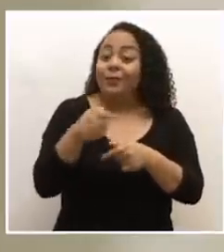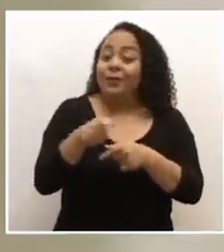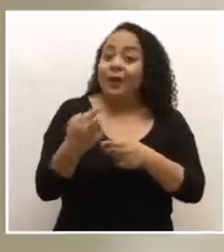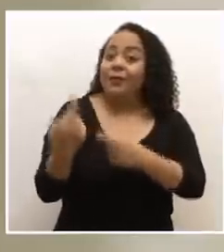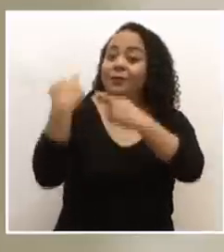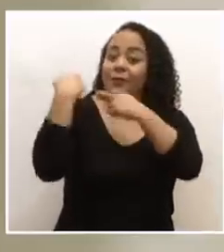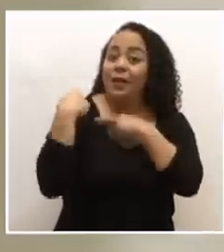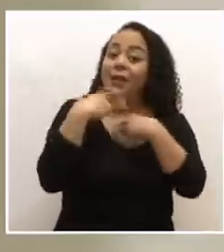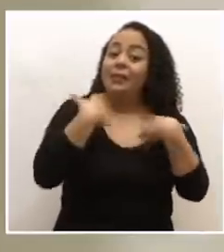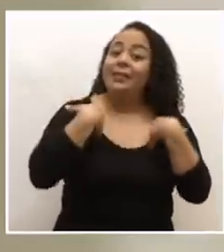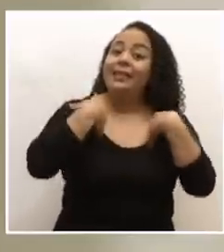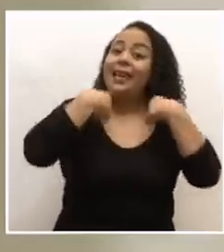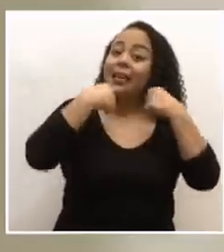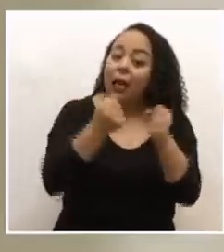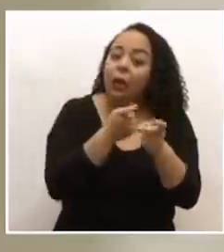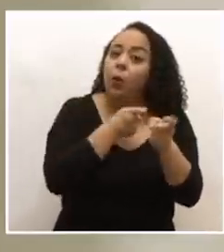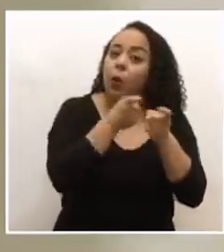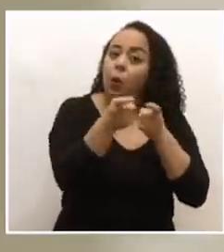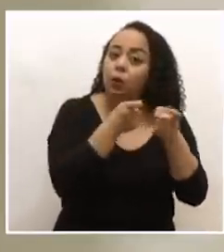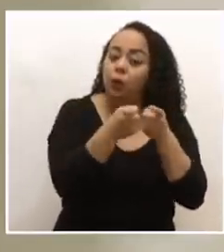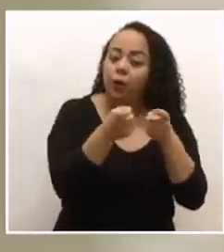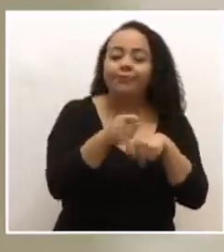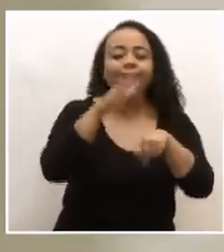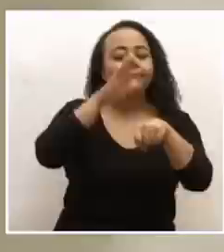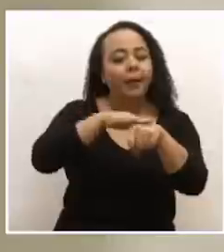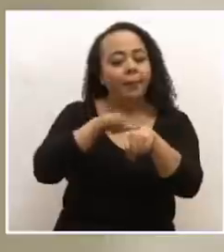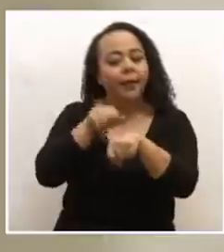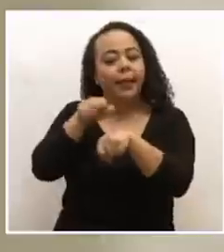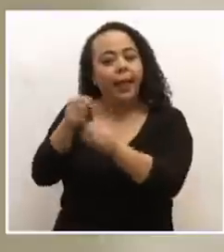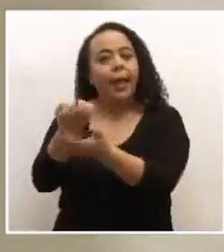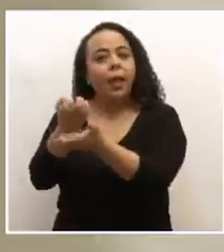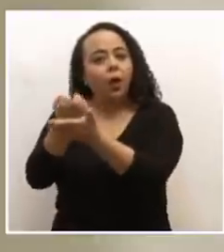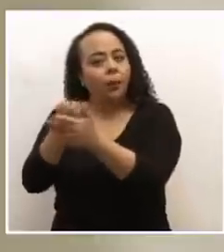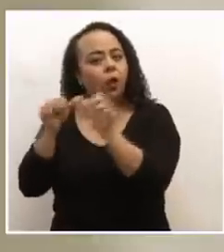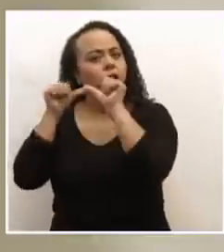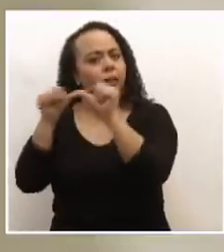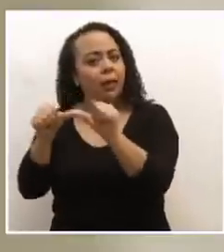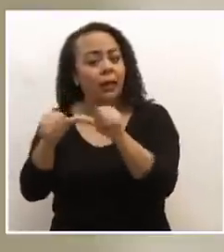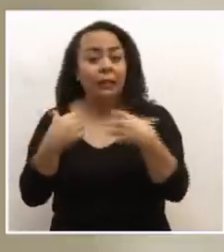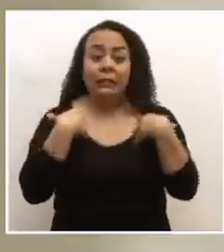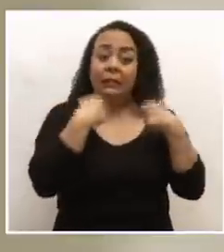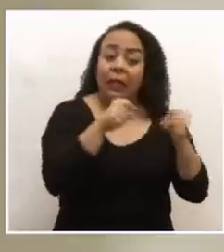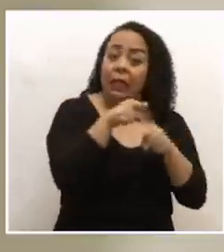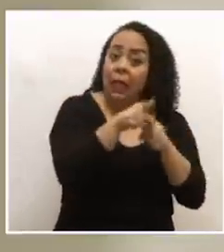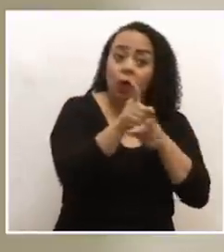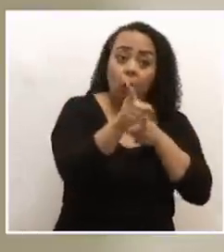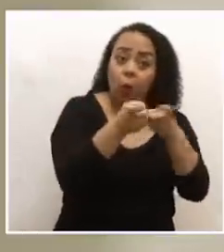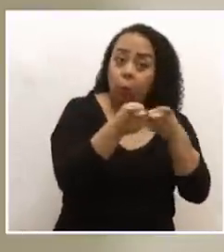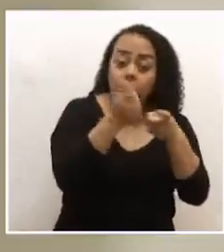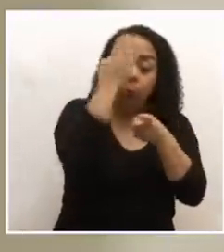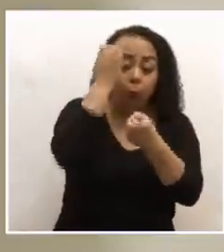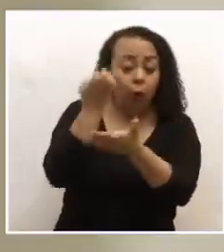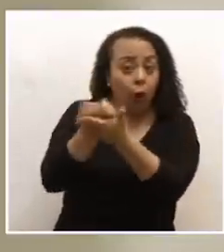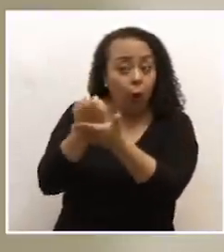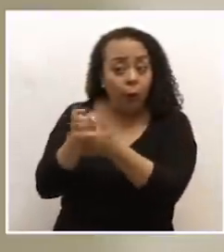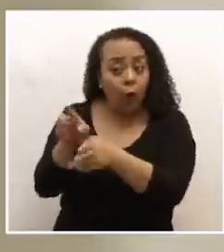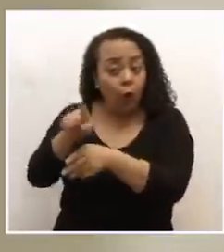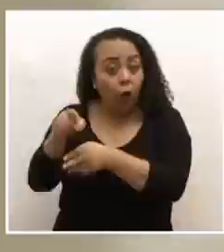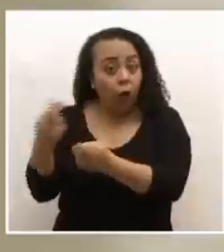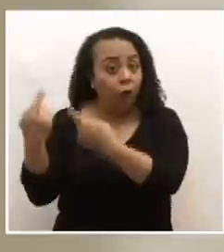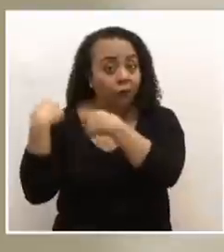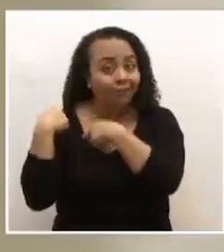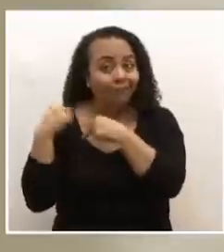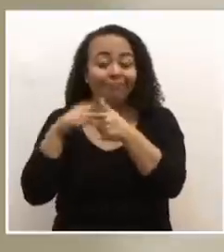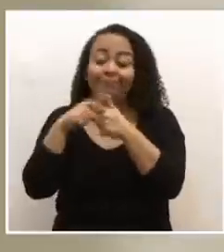y que lo sanitario esté bajo control permite que lo económico siga. Si lo sanitario no se controla porque lo económico no está siendo responsable,